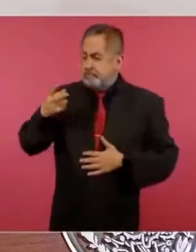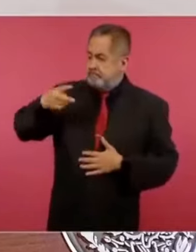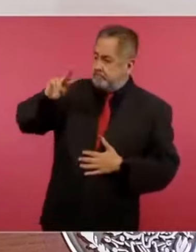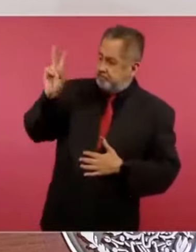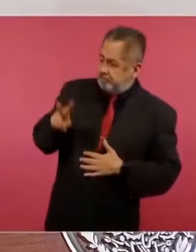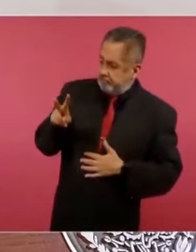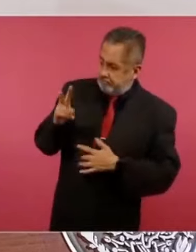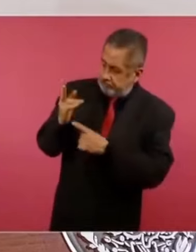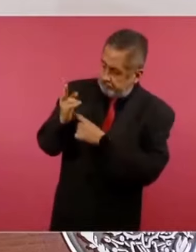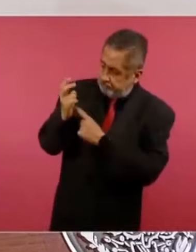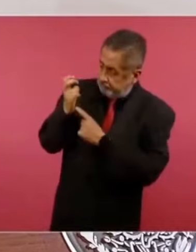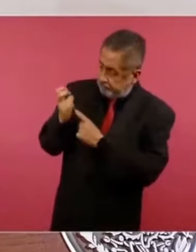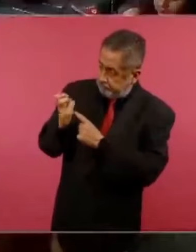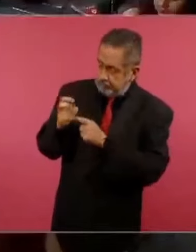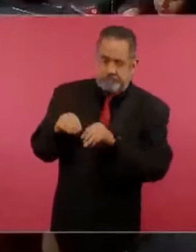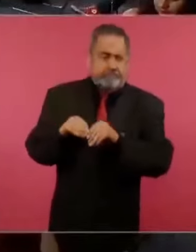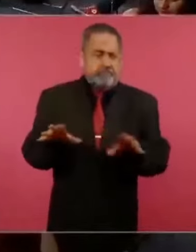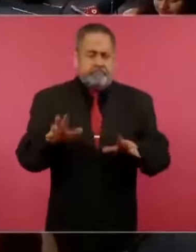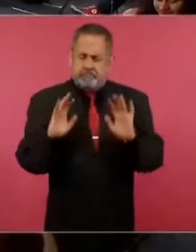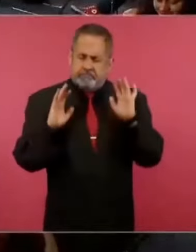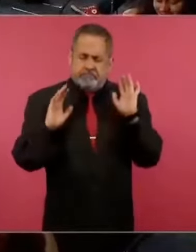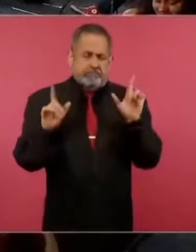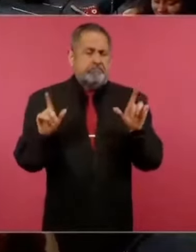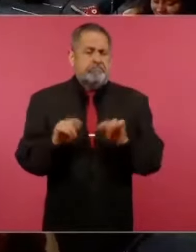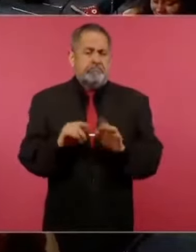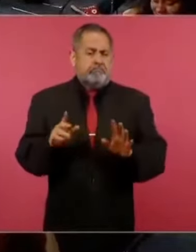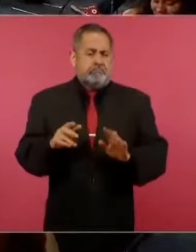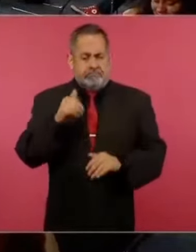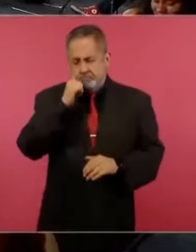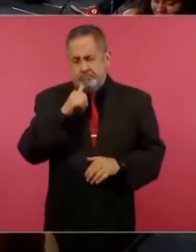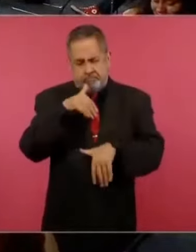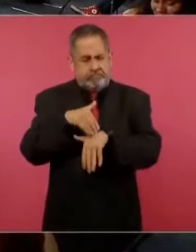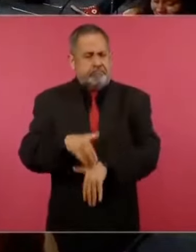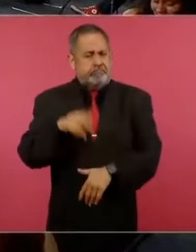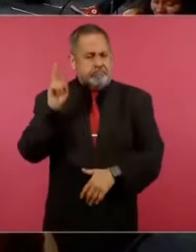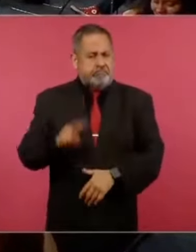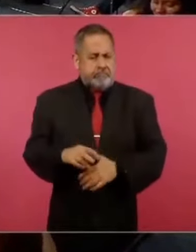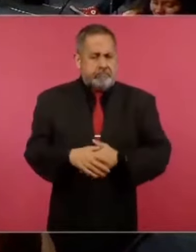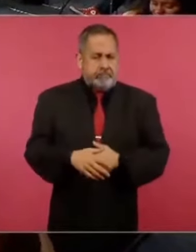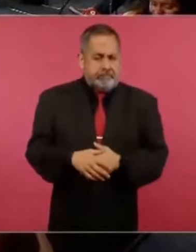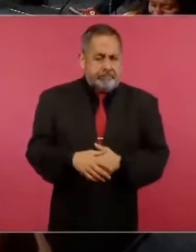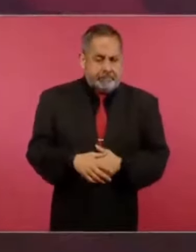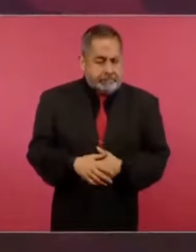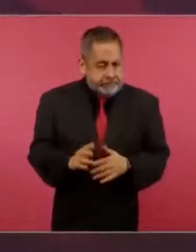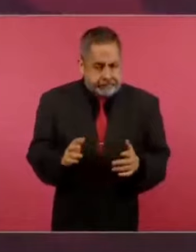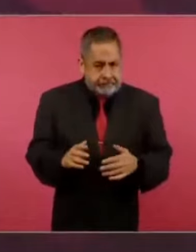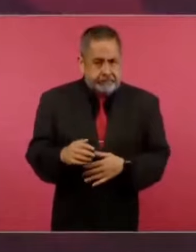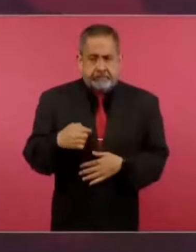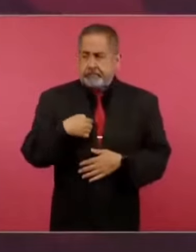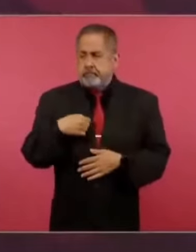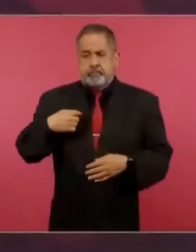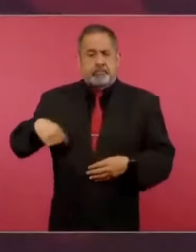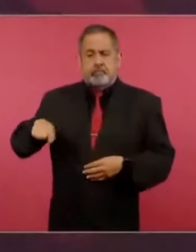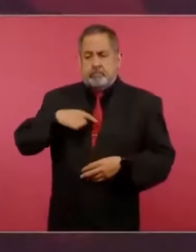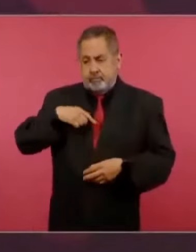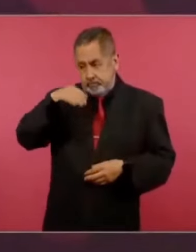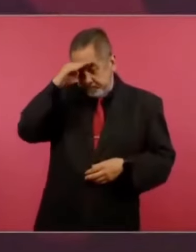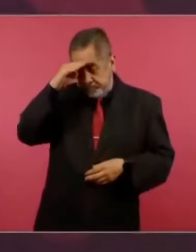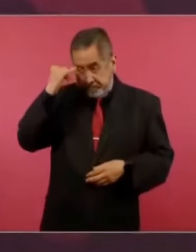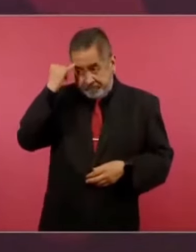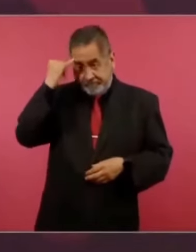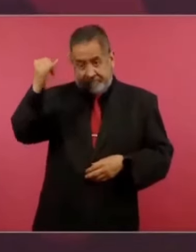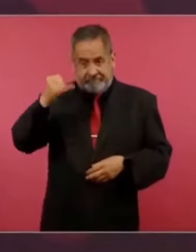y de ninguna manera nos proponemos